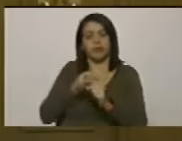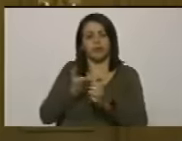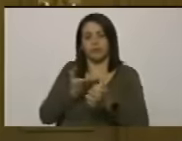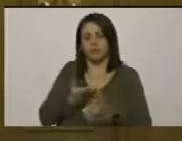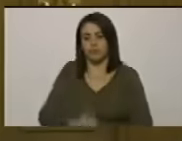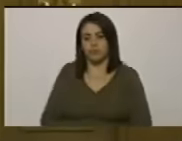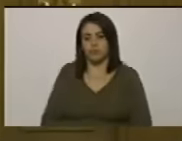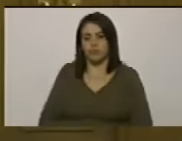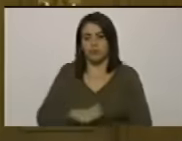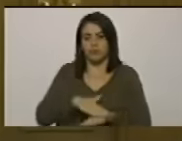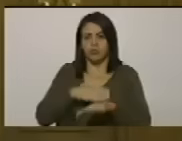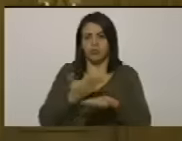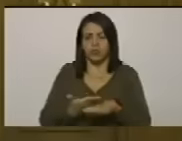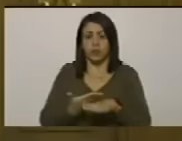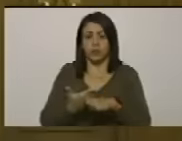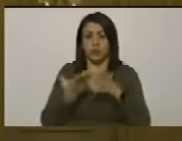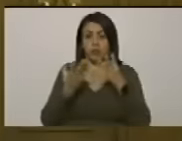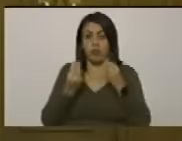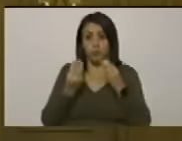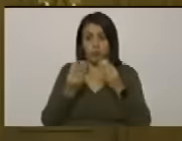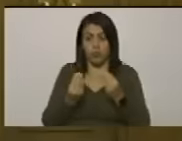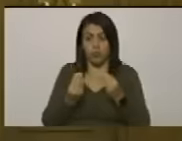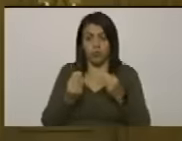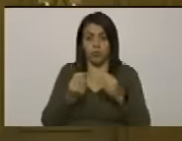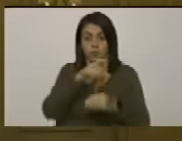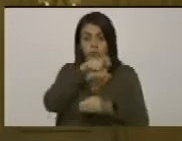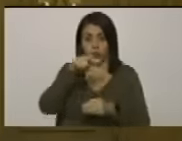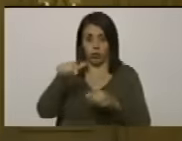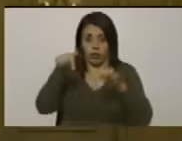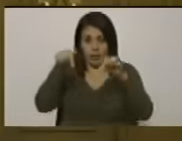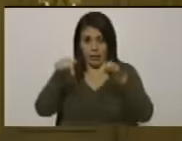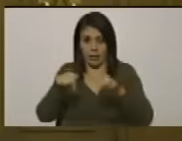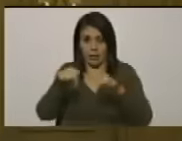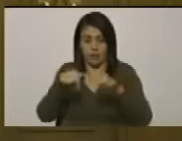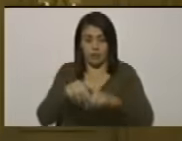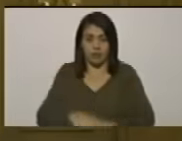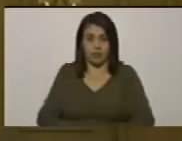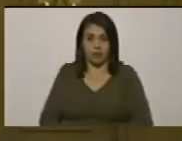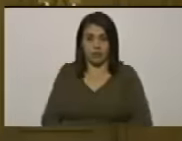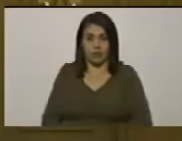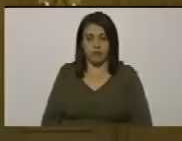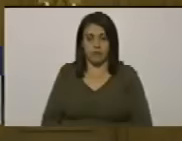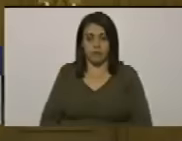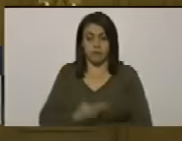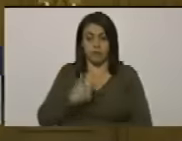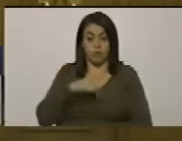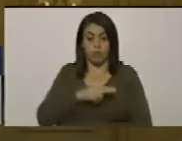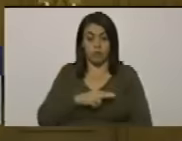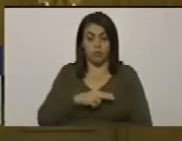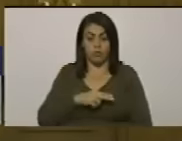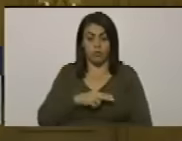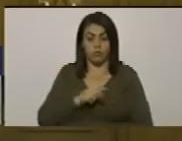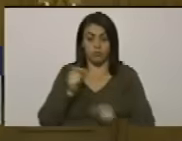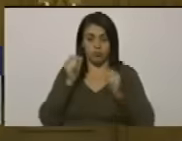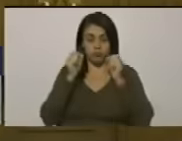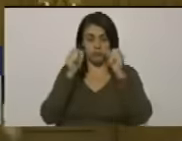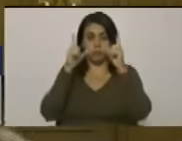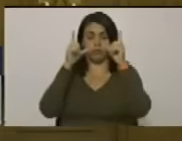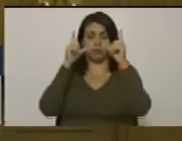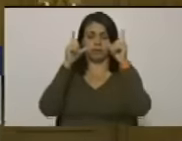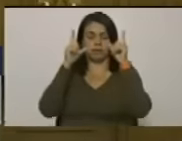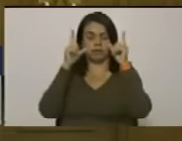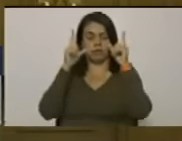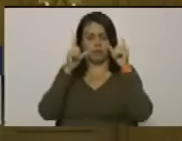porque a muchos de los que aquí estamos nos sorprendió la noticia